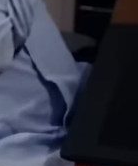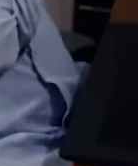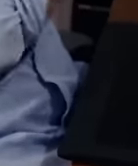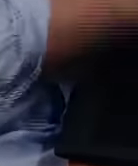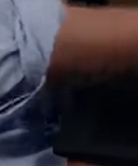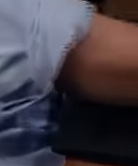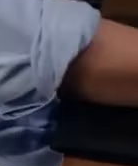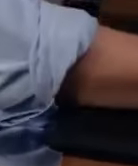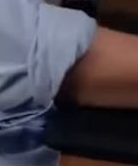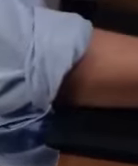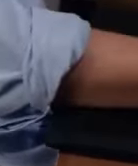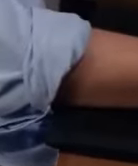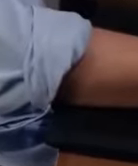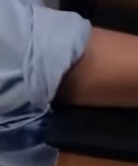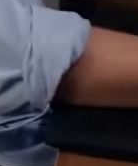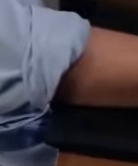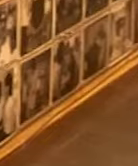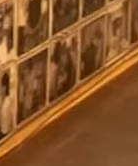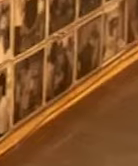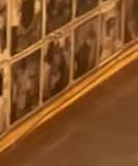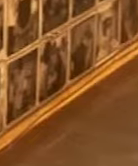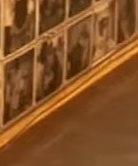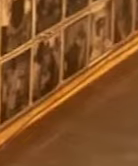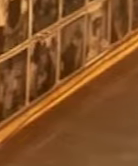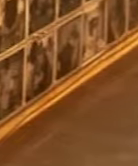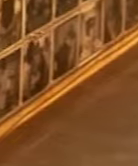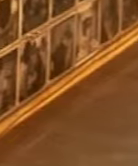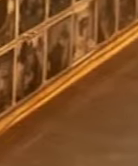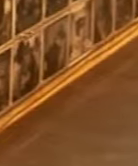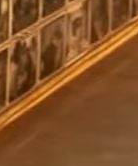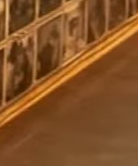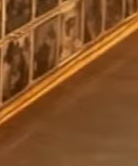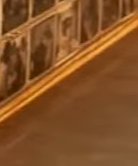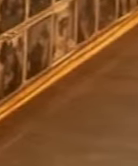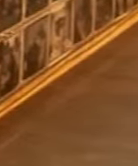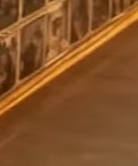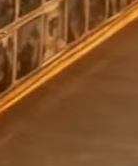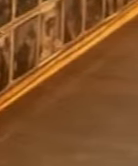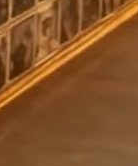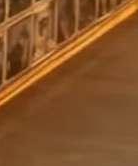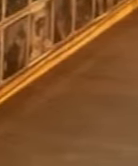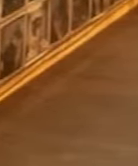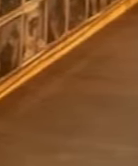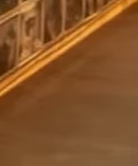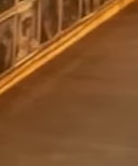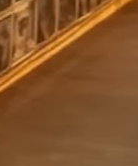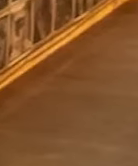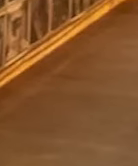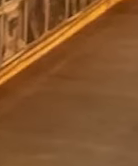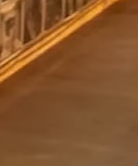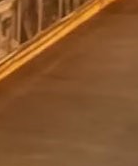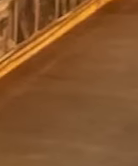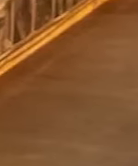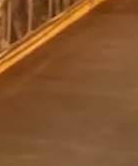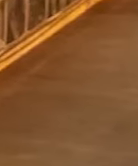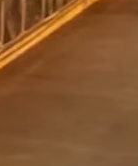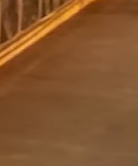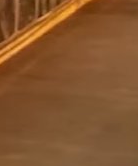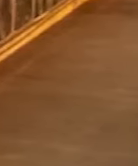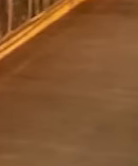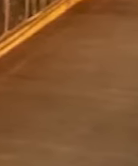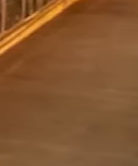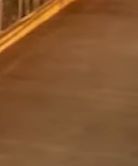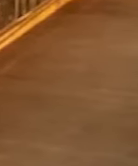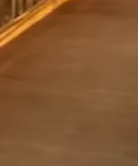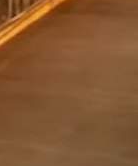sí misma no es real, es arte. Entre los logros que ha alcanzado en su carrera es ser la primera mujer en exhibir su trabajo en